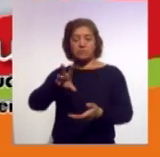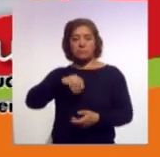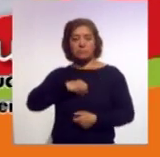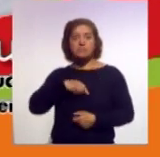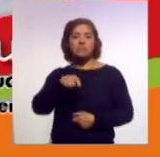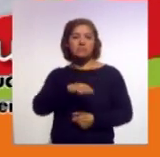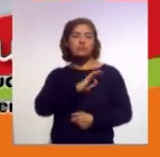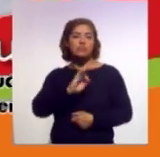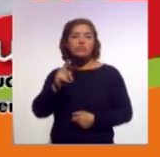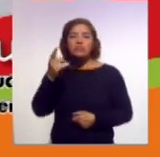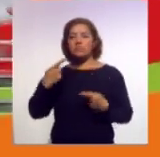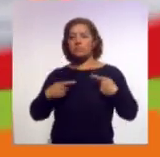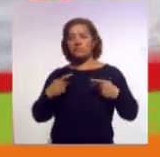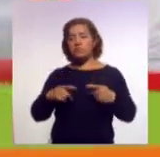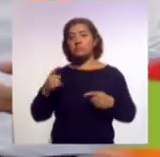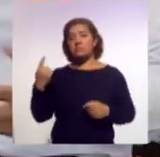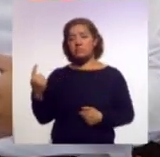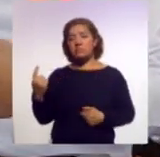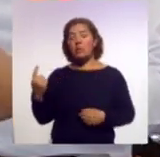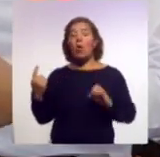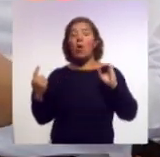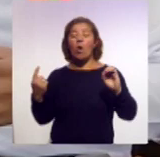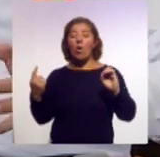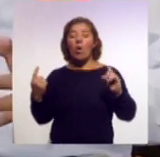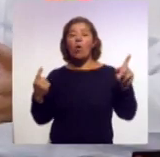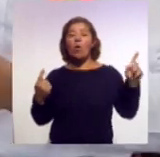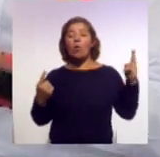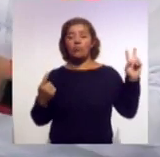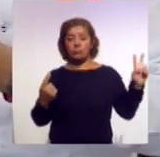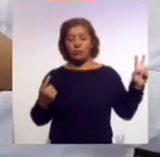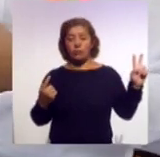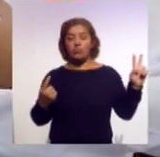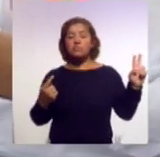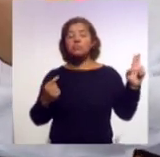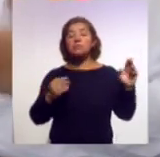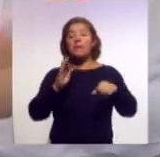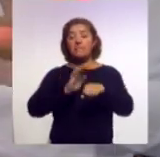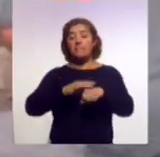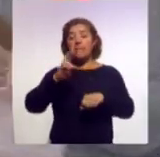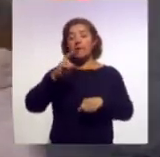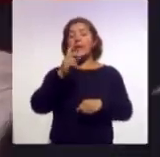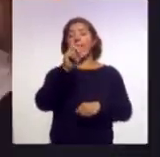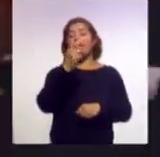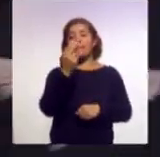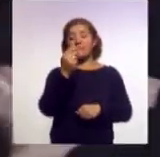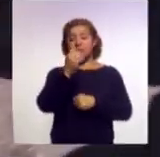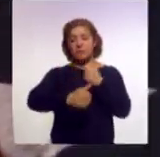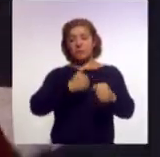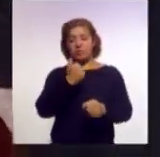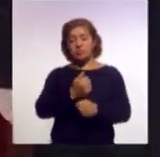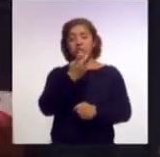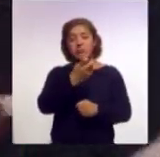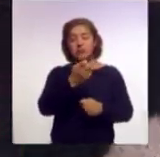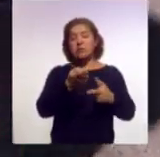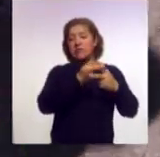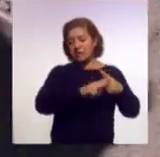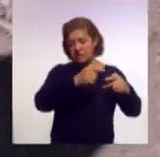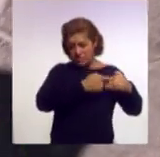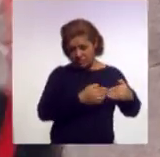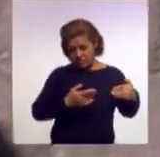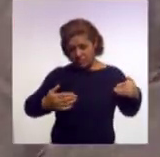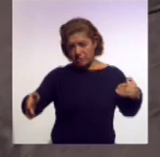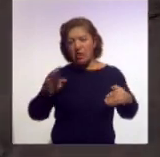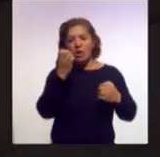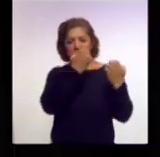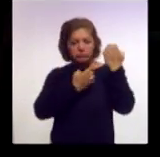ser por una persona o una pareja que sean mayores de 25 años y bueno, de ahí inicia todo un mecanismo de evaluación a través del grupo